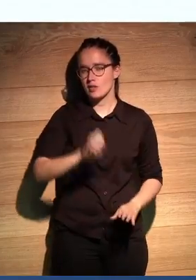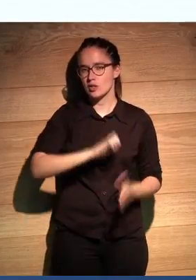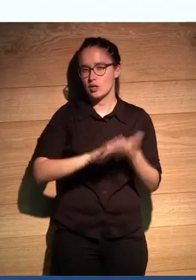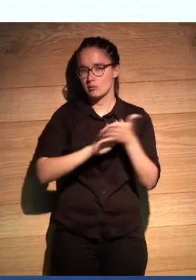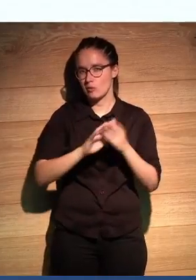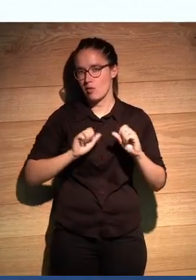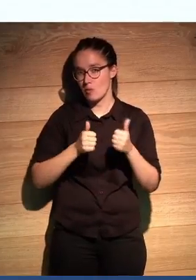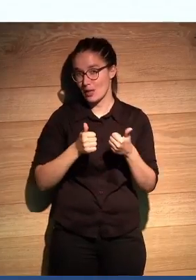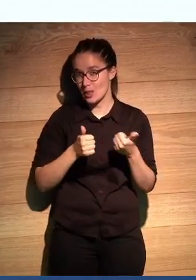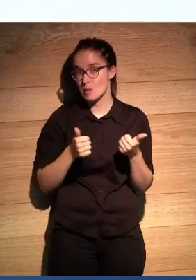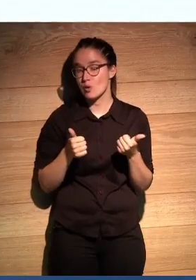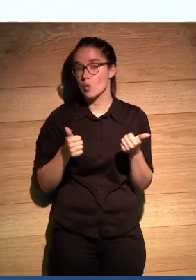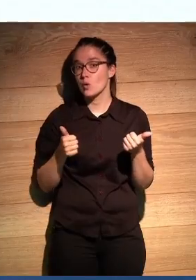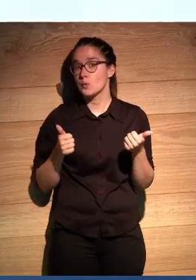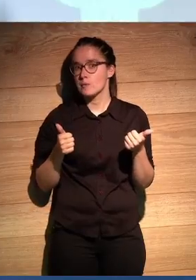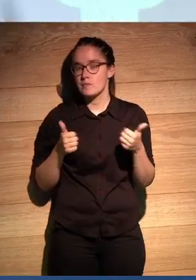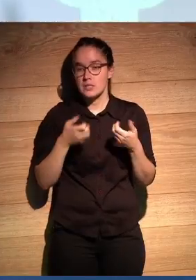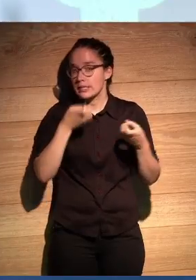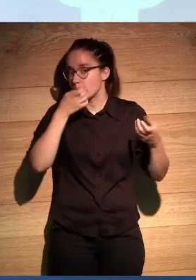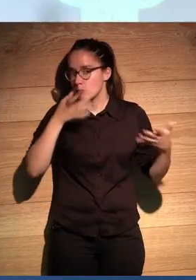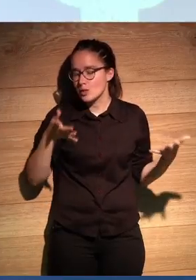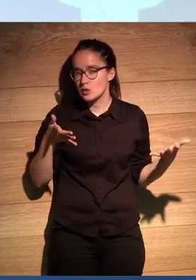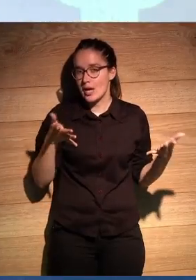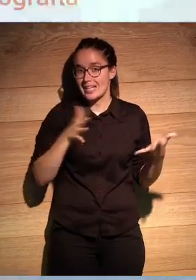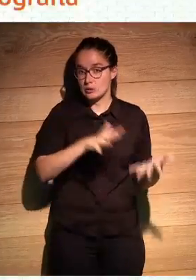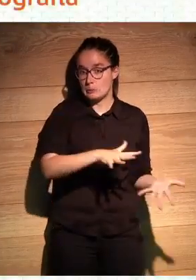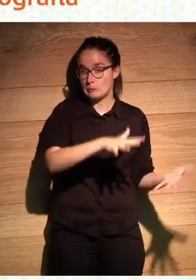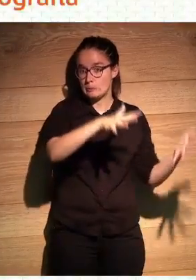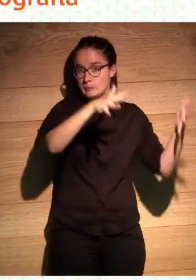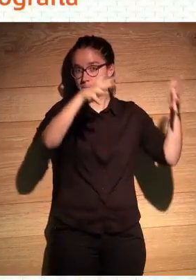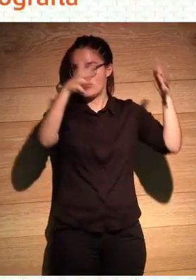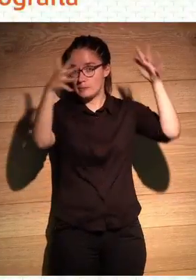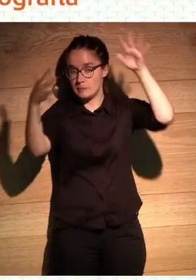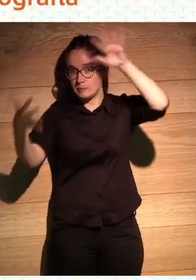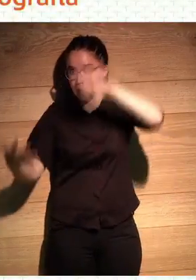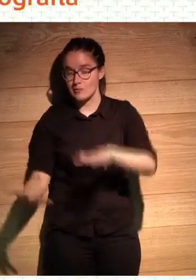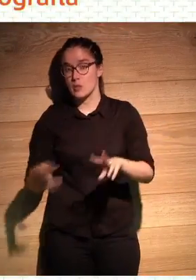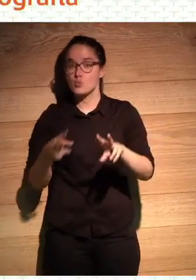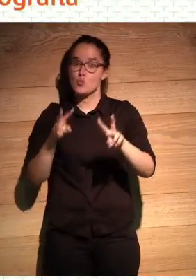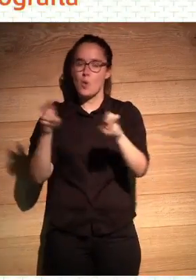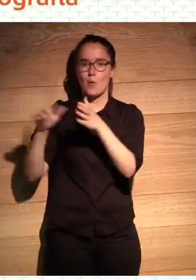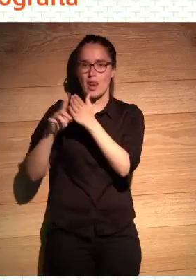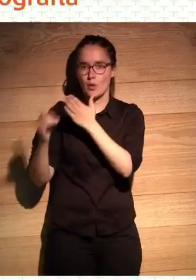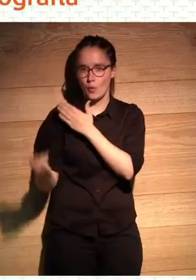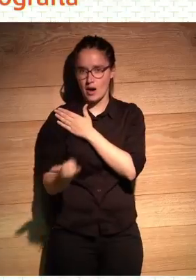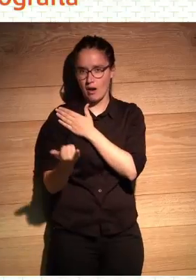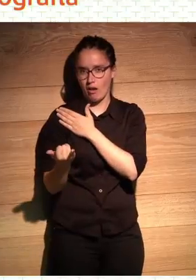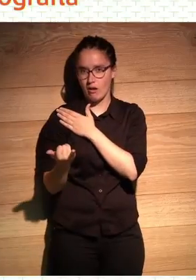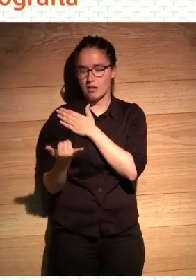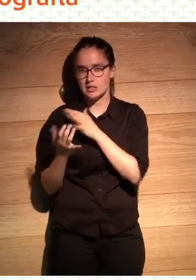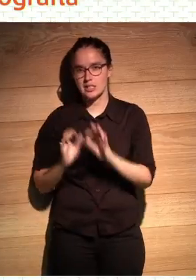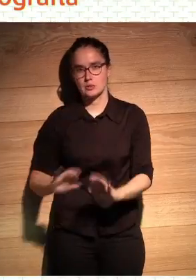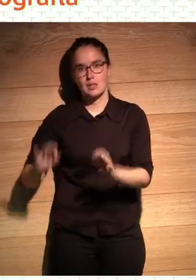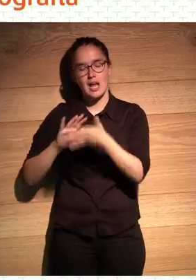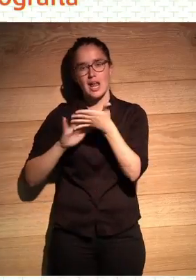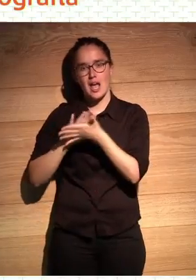hablamos al principio. Y, bueno, era llevar eso, pero trasladarlo a un nuevo lenguaje y, sobre todo,